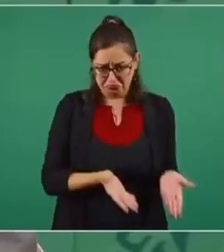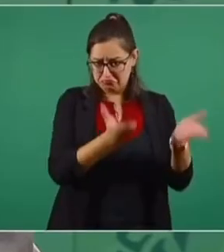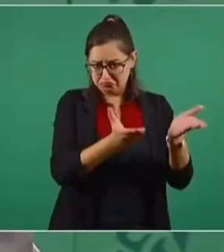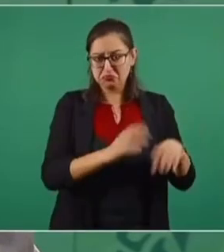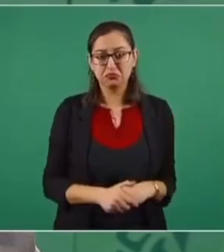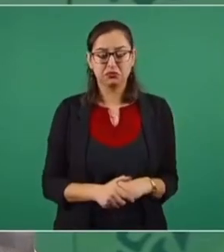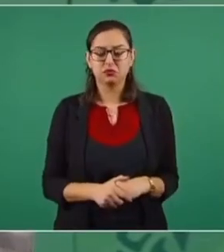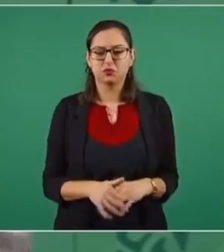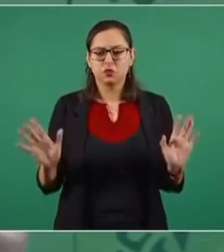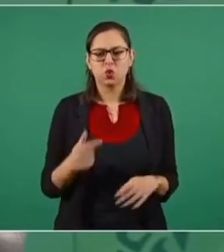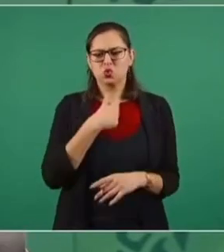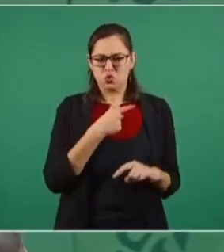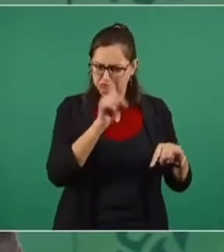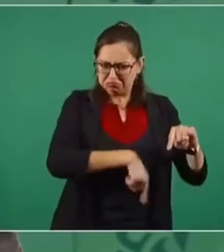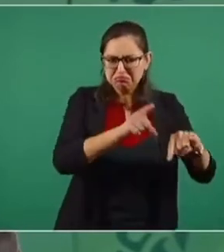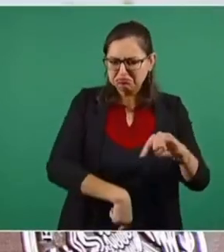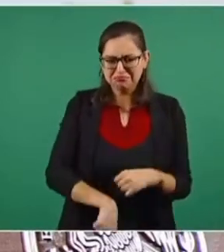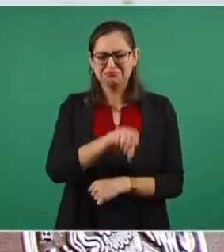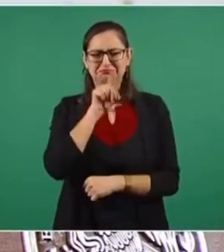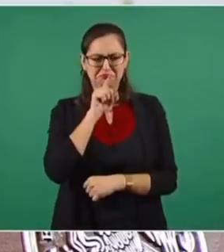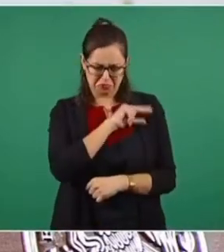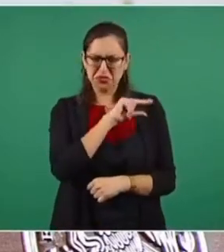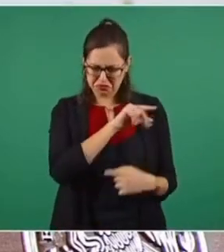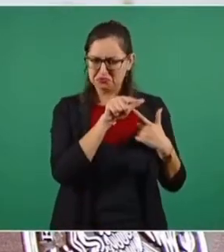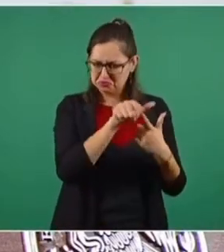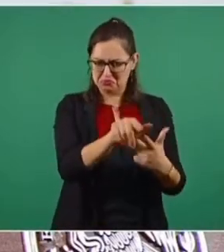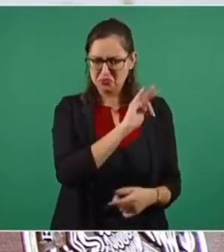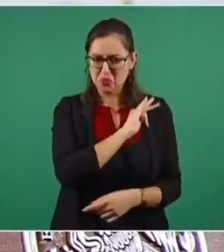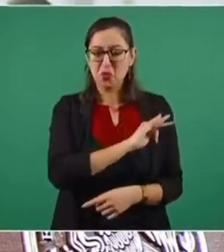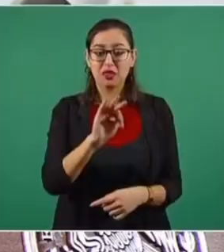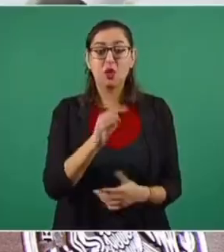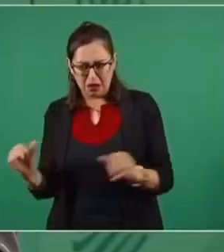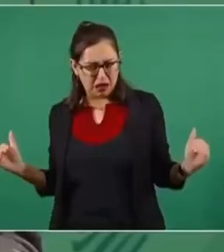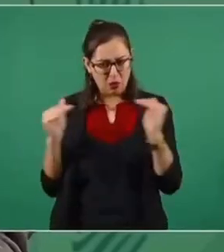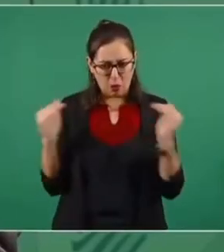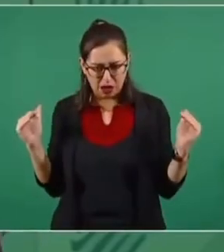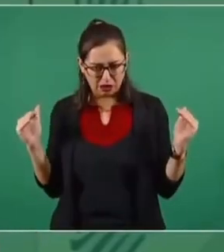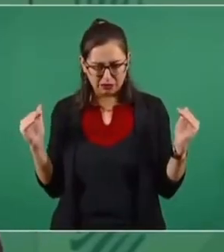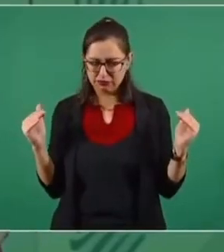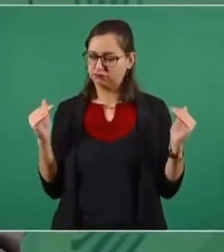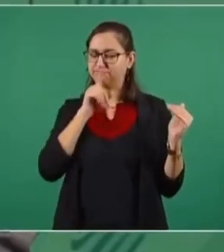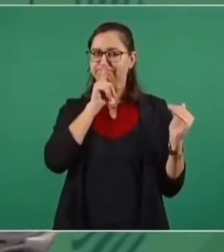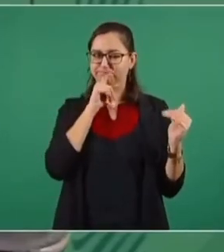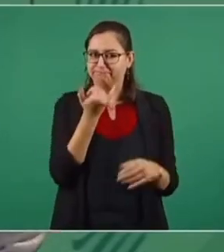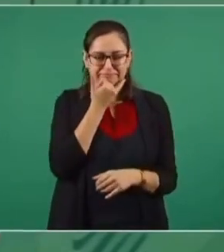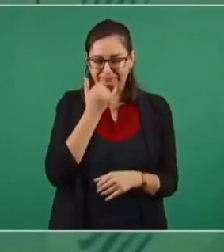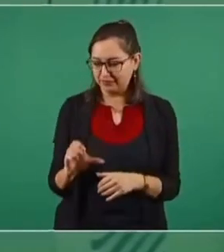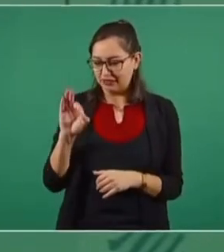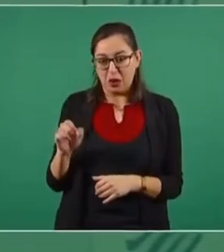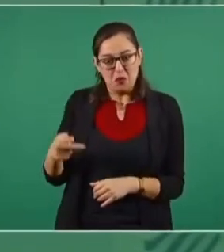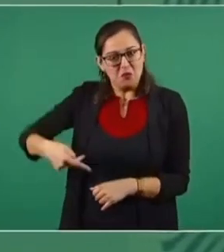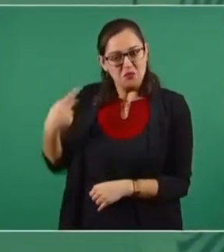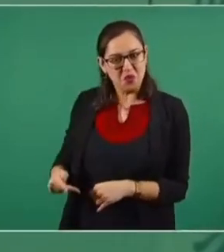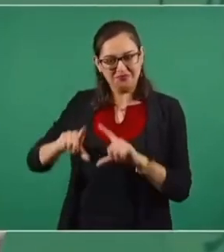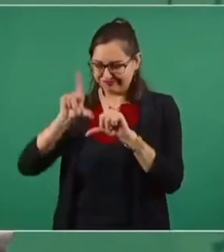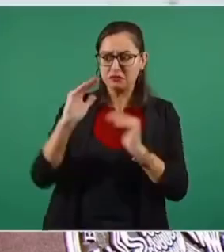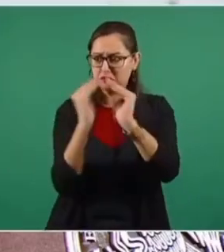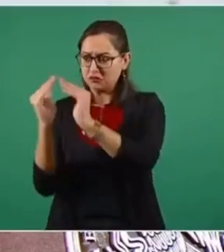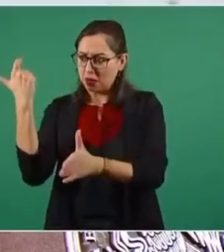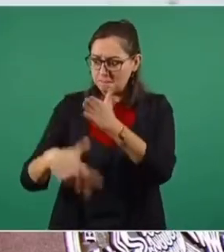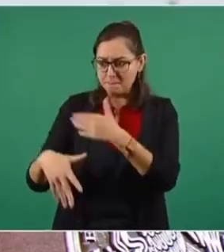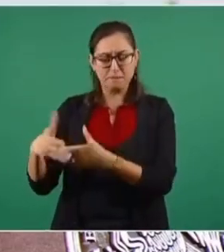Constitución, no es desplazar al sector privado, es poner orden. La Comisión Federal de Electricidad es una empresa pública que no tiene fines de lucro,